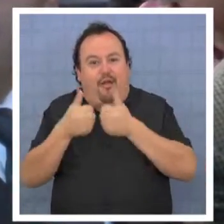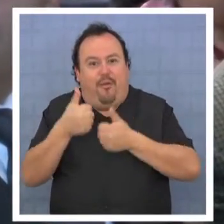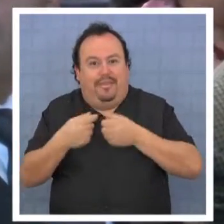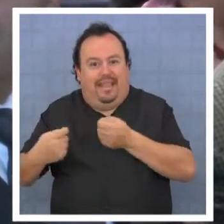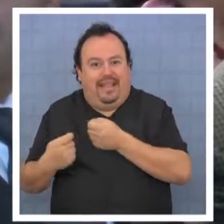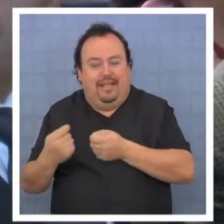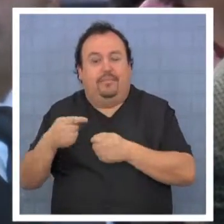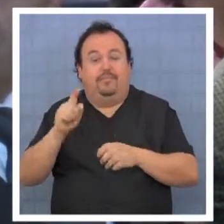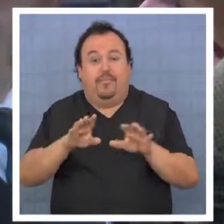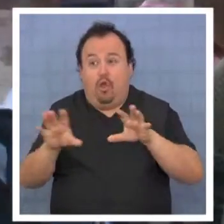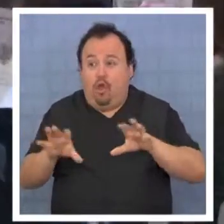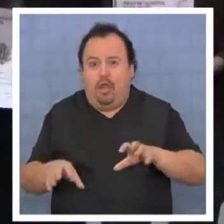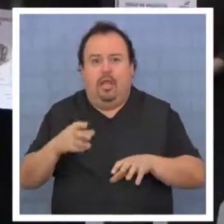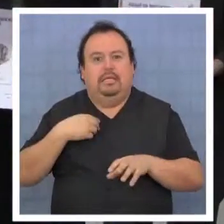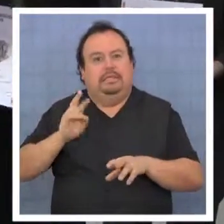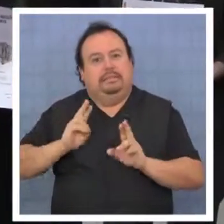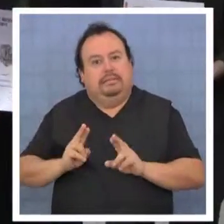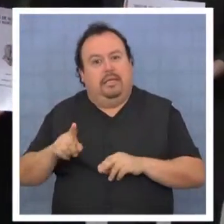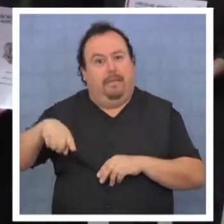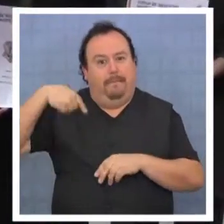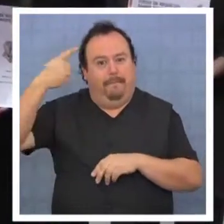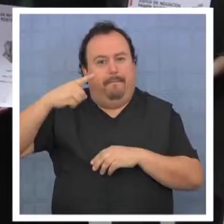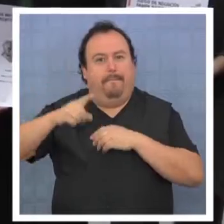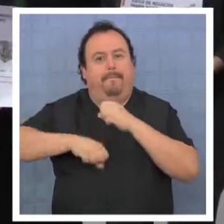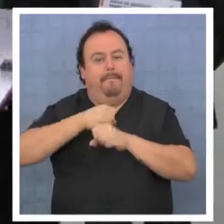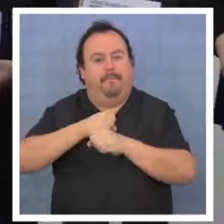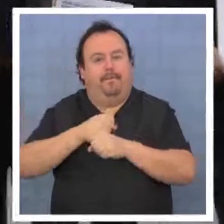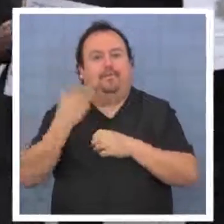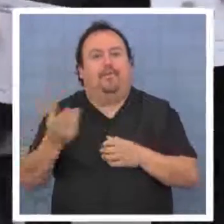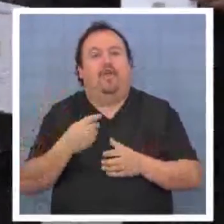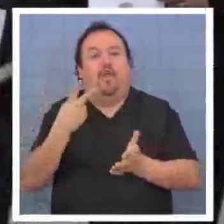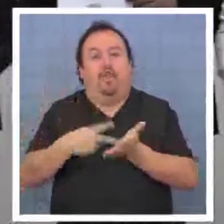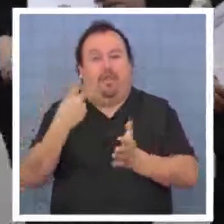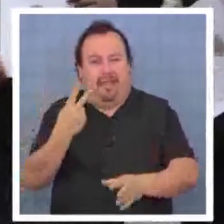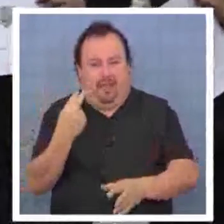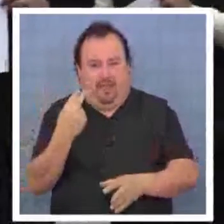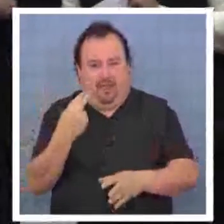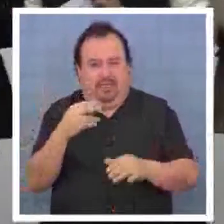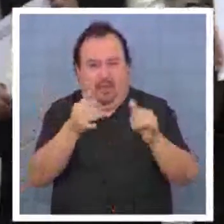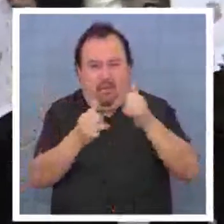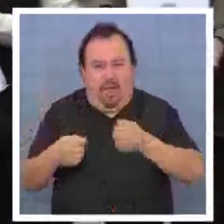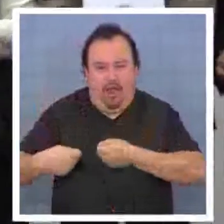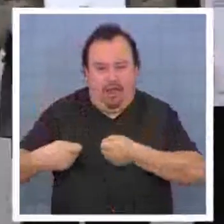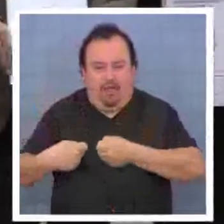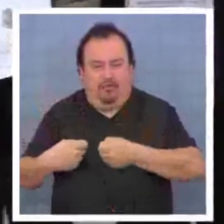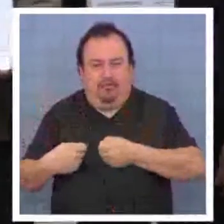por los organizadores, que esperan se repita en la versión de Juego de Negocios 2012.